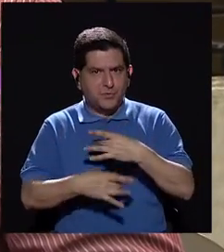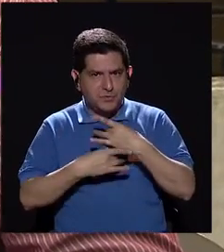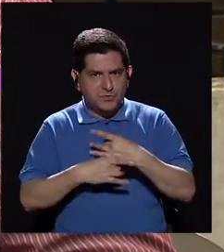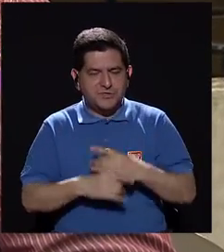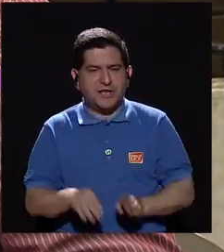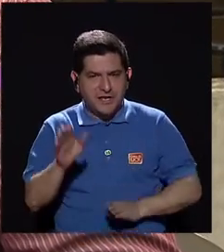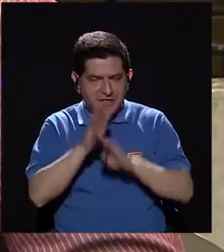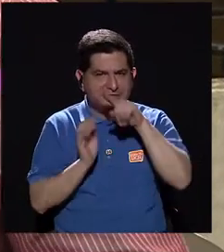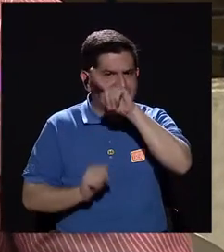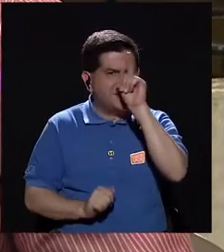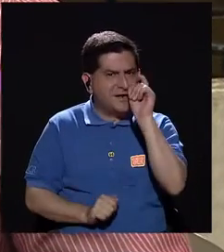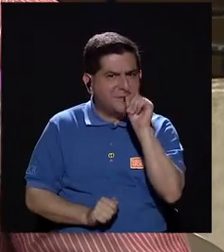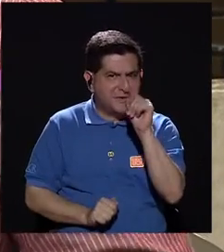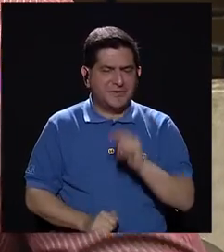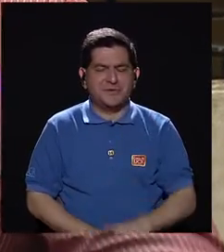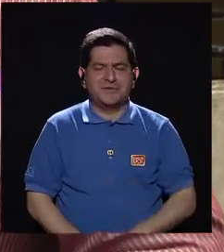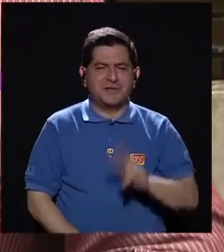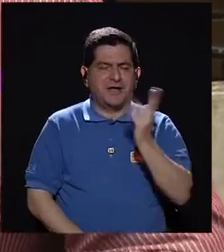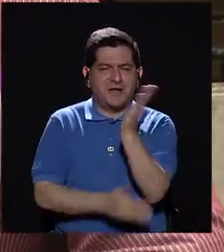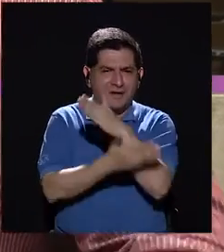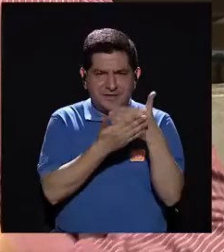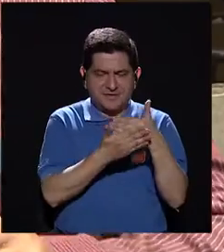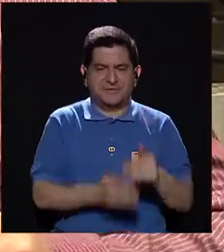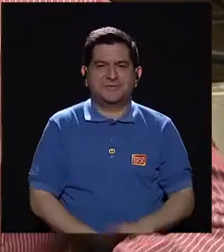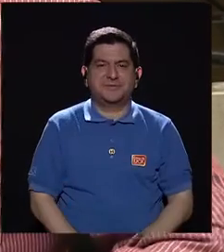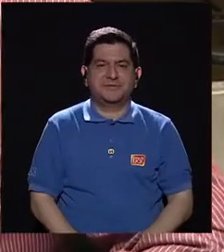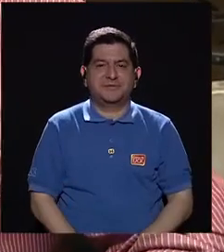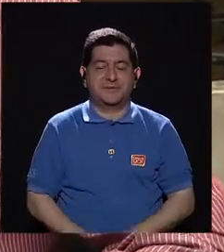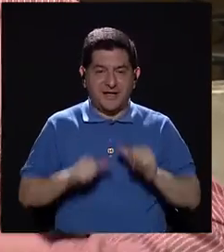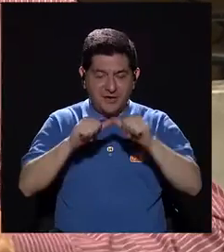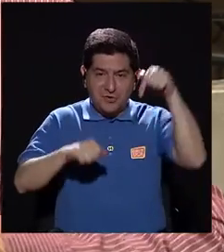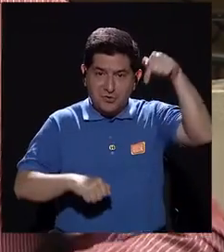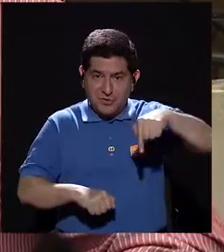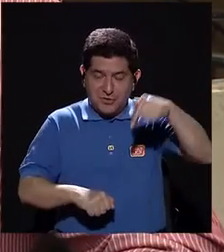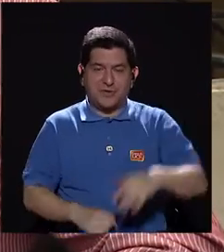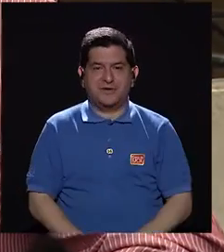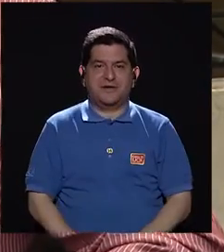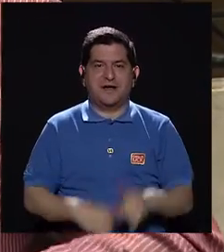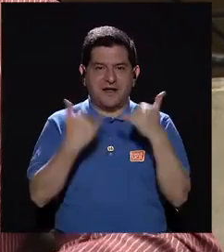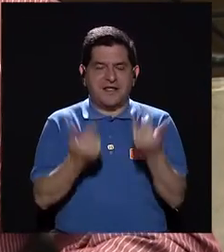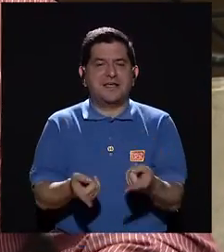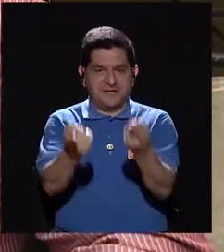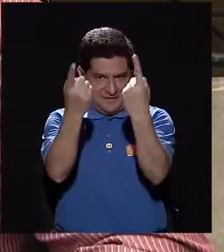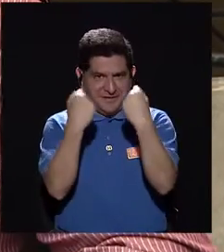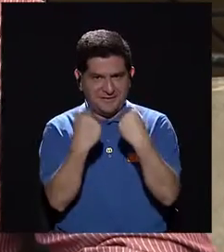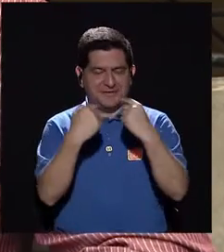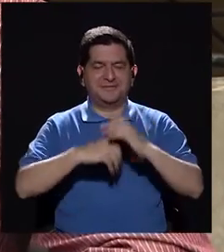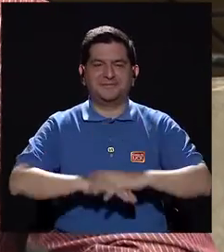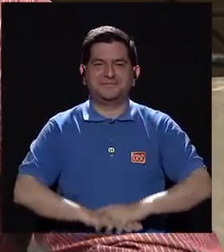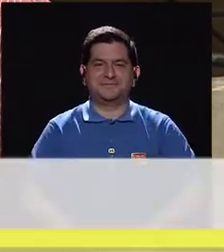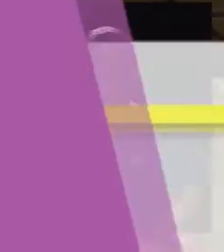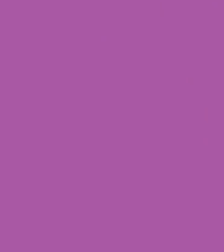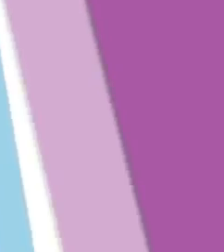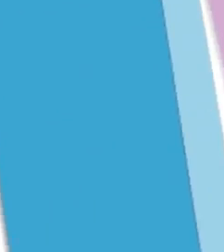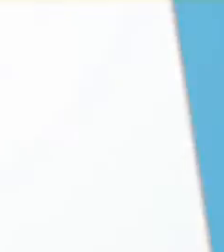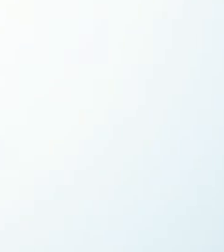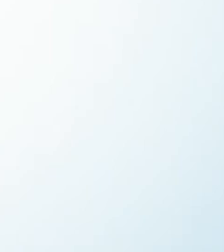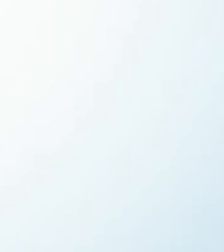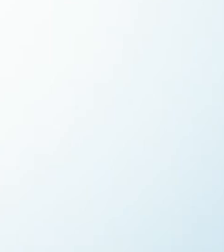interesa mucho poder desarrollar ese tema en el segundo bloque. Así es que, por favor, quédese con nosotros y pronto regresamos.